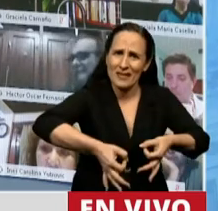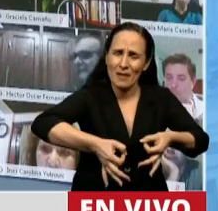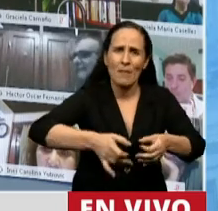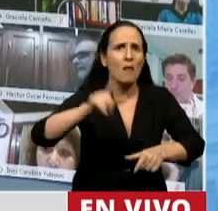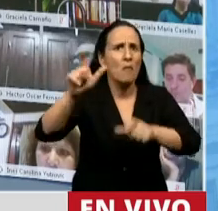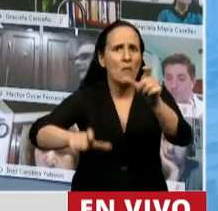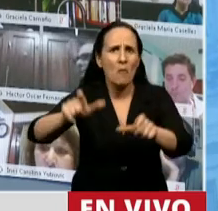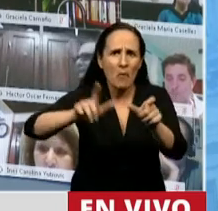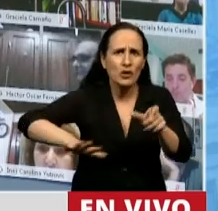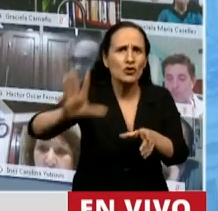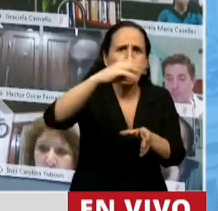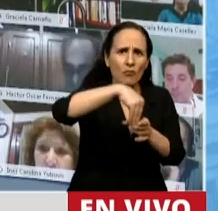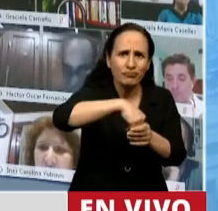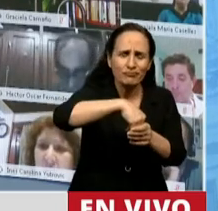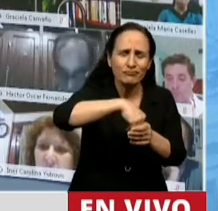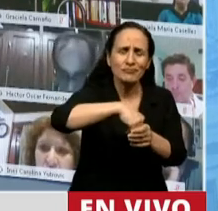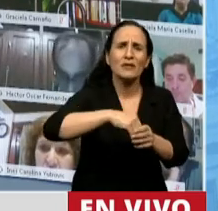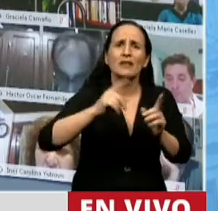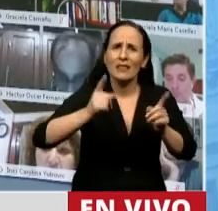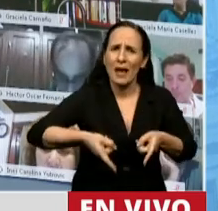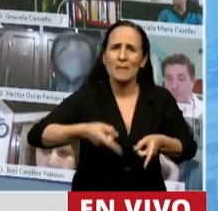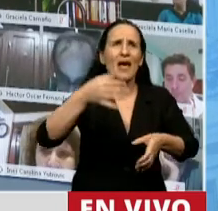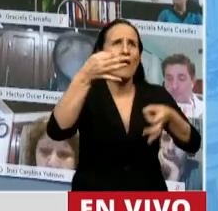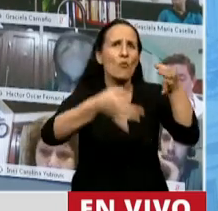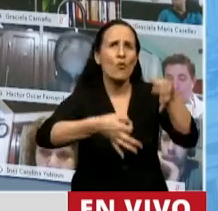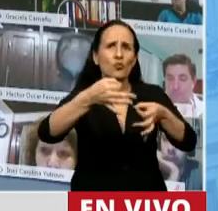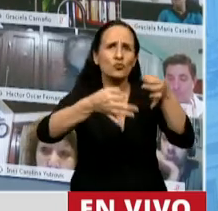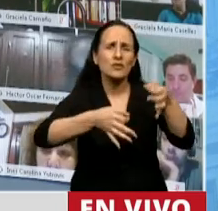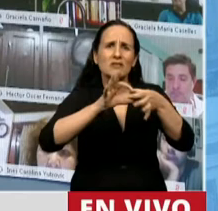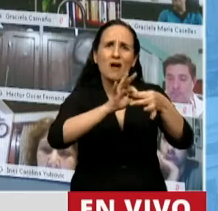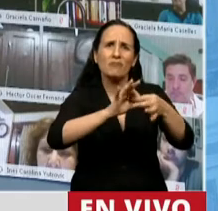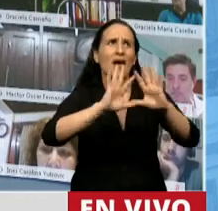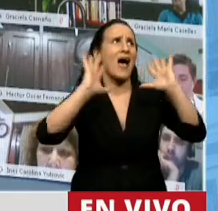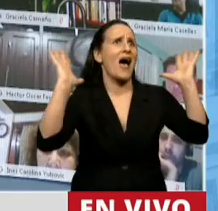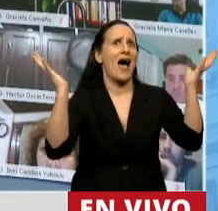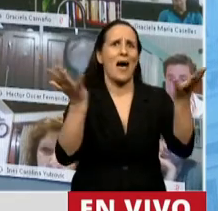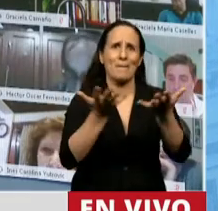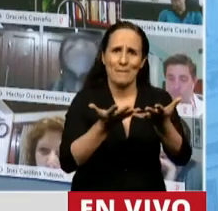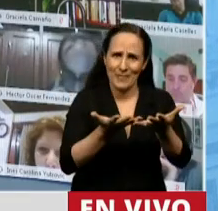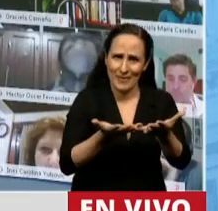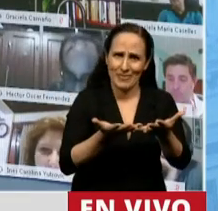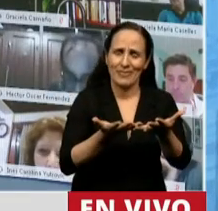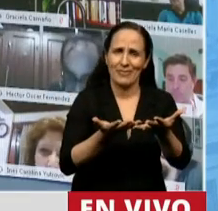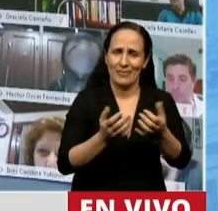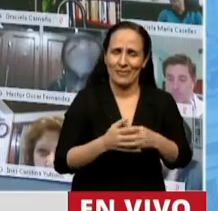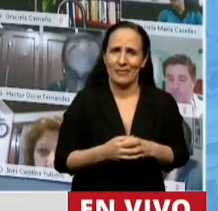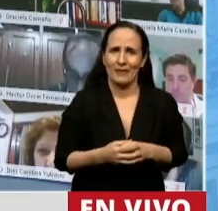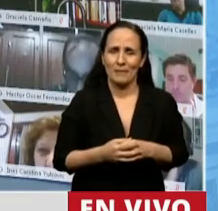acceso a la justicia ambiental. Es verdad, y acá